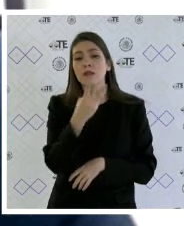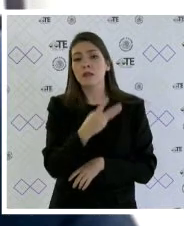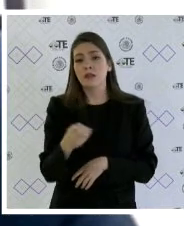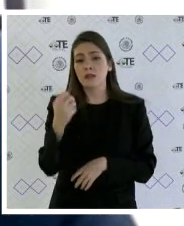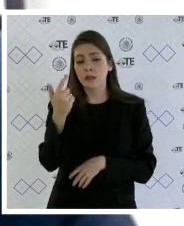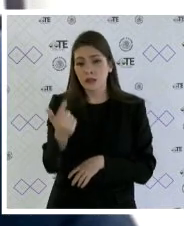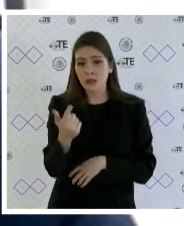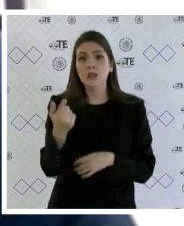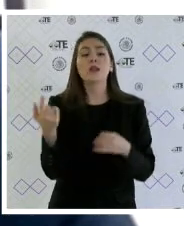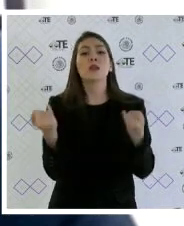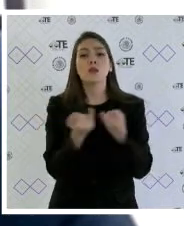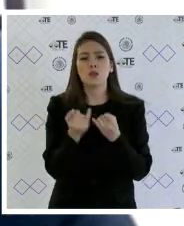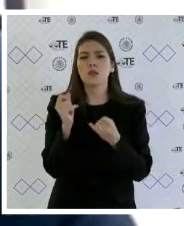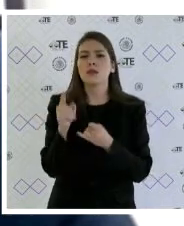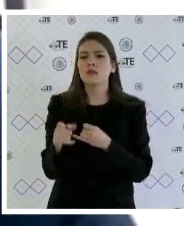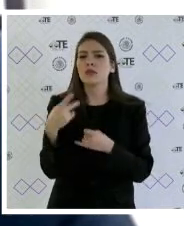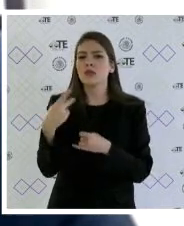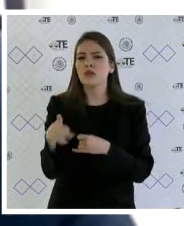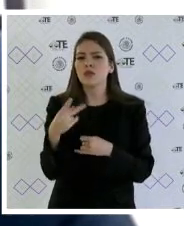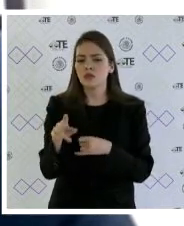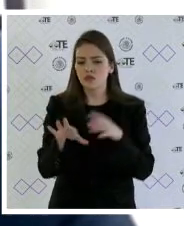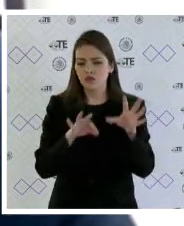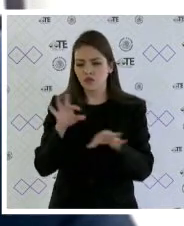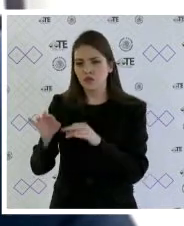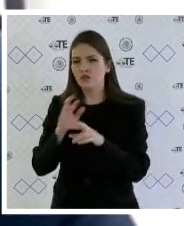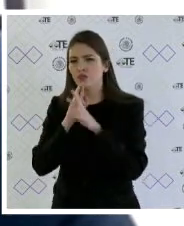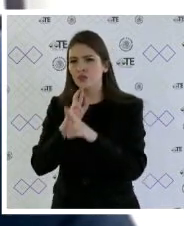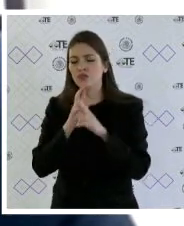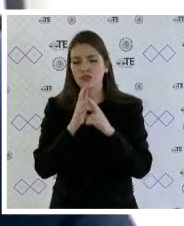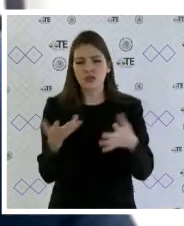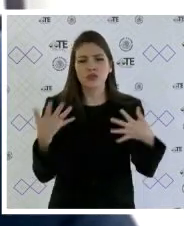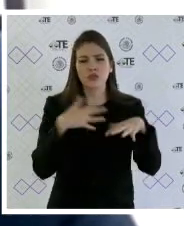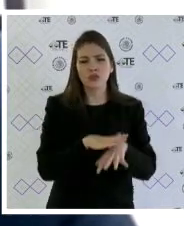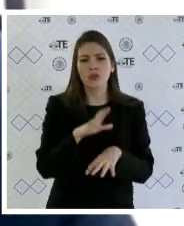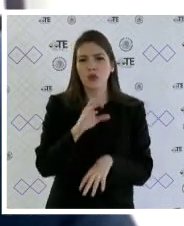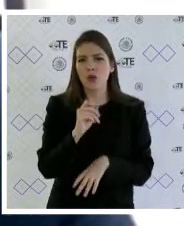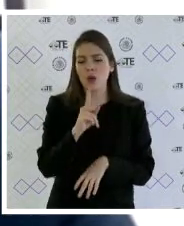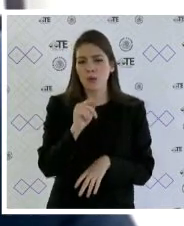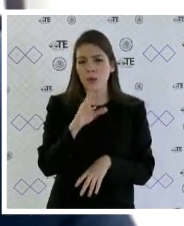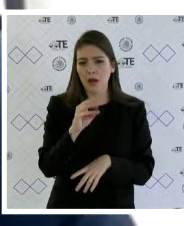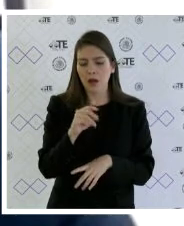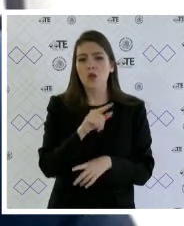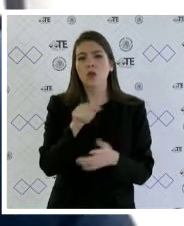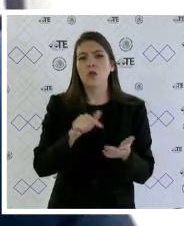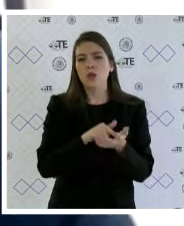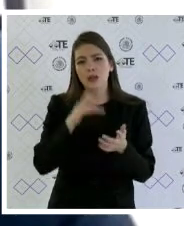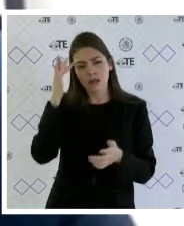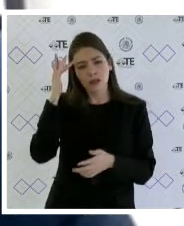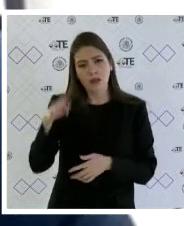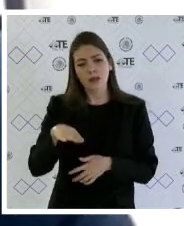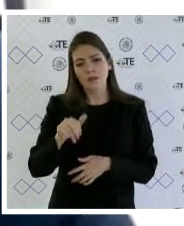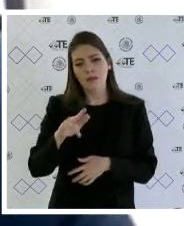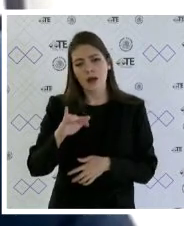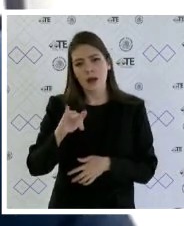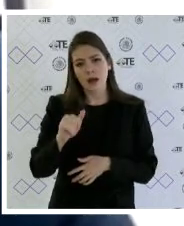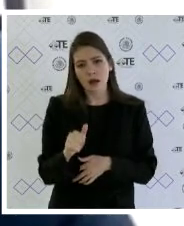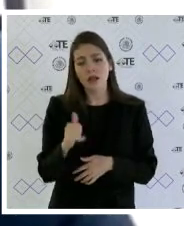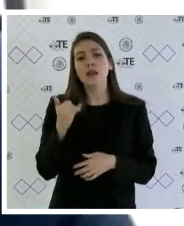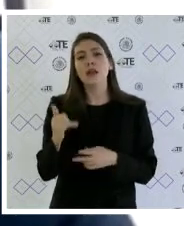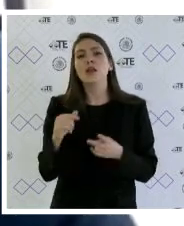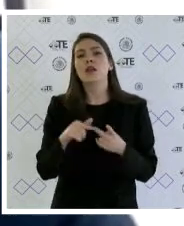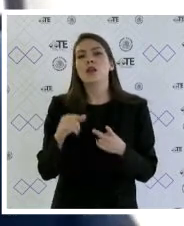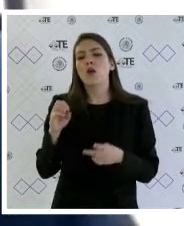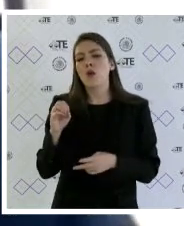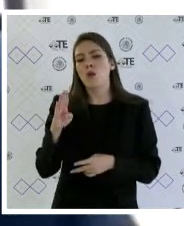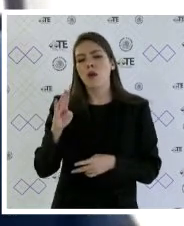controvierten los resultados de la elección de las COPACO de las unidades territoriales Santa María Unidad Habitacional y Obrera